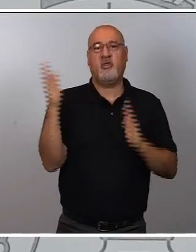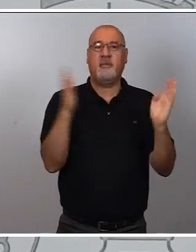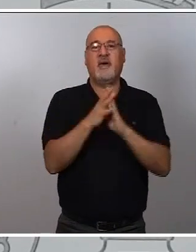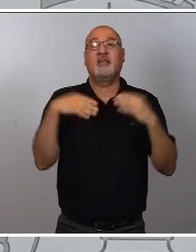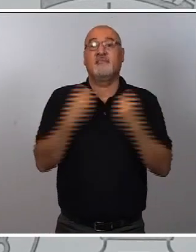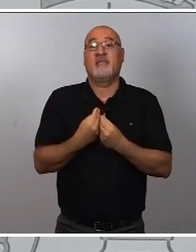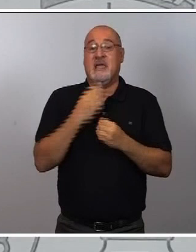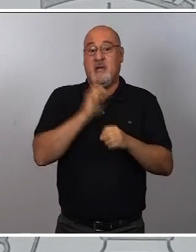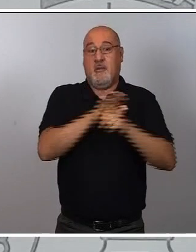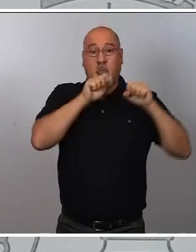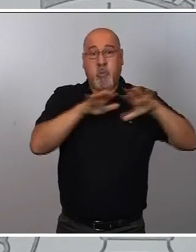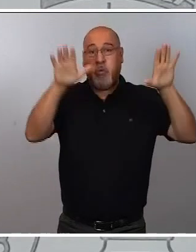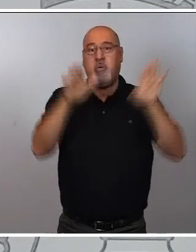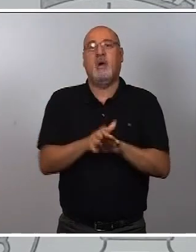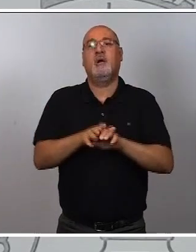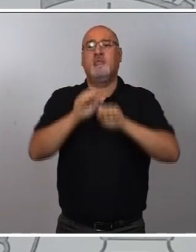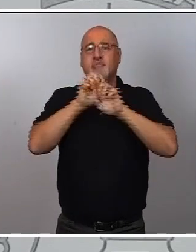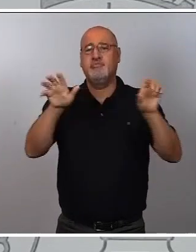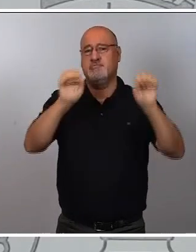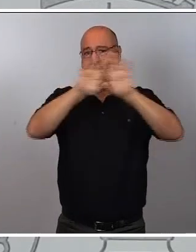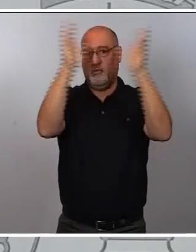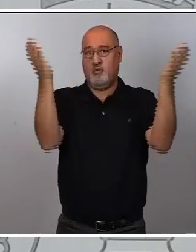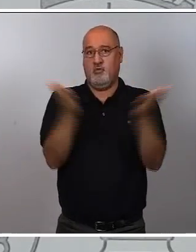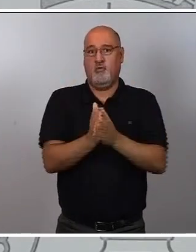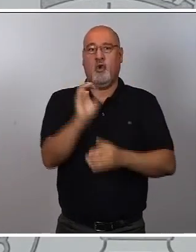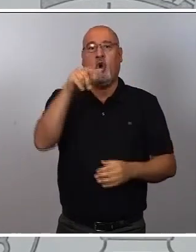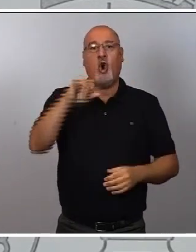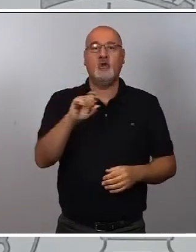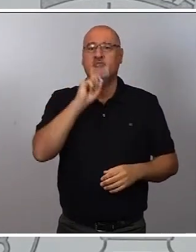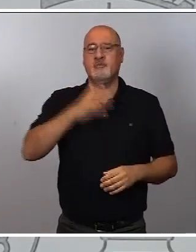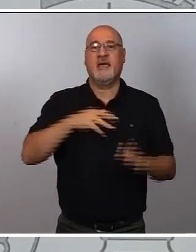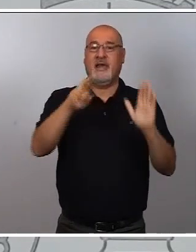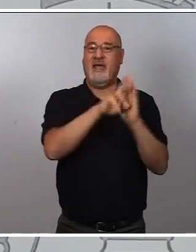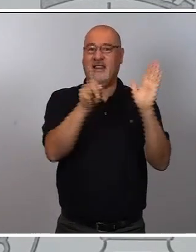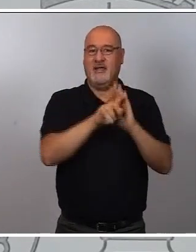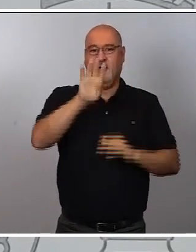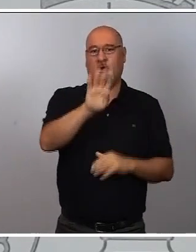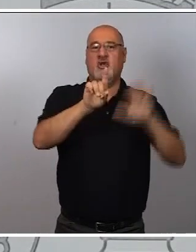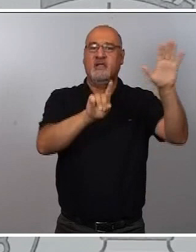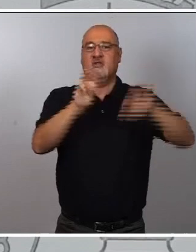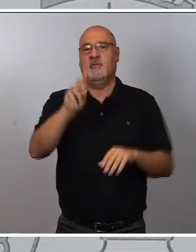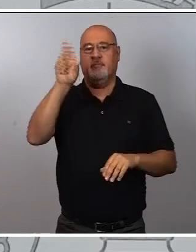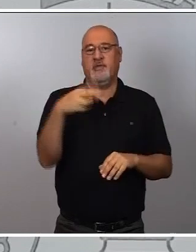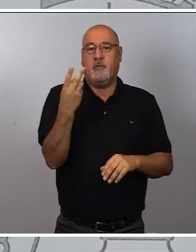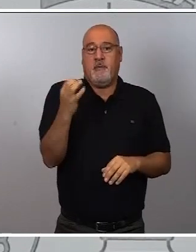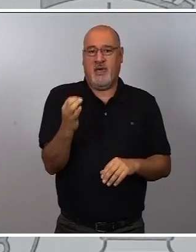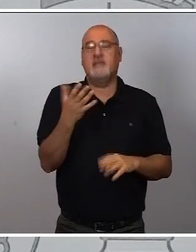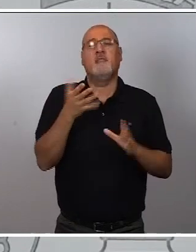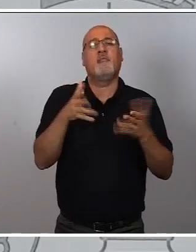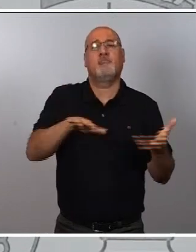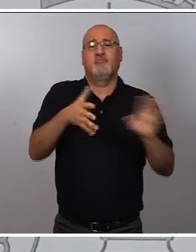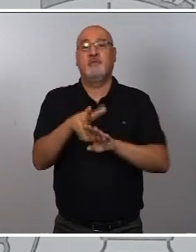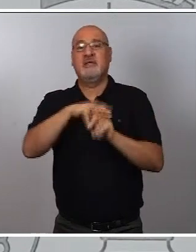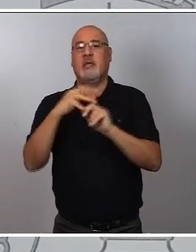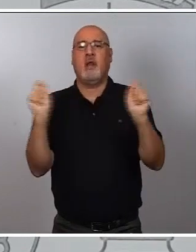después de la declaración de la pandemia por parte de la OMS, el Real Decreto 463-2020 por el que se declaró el estado de